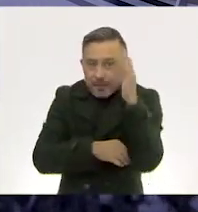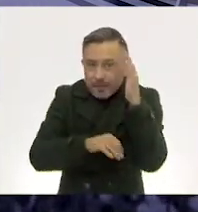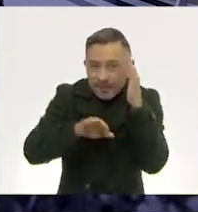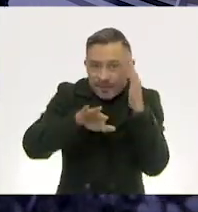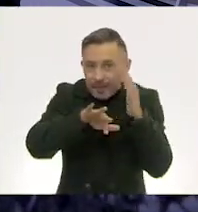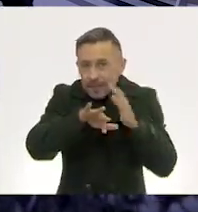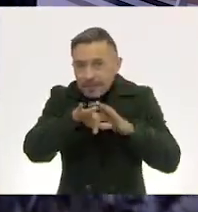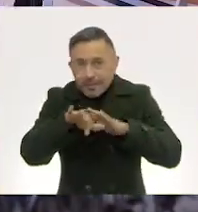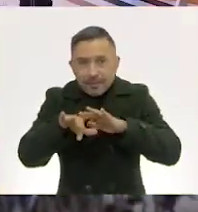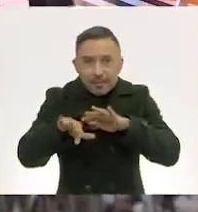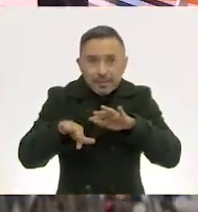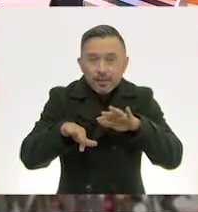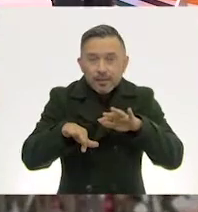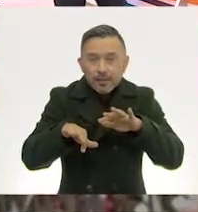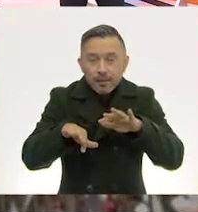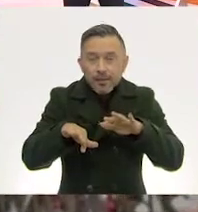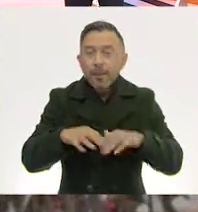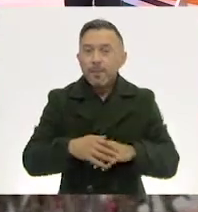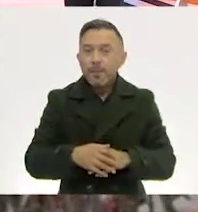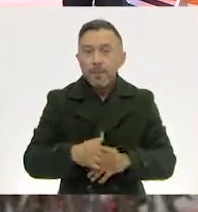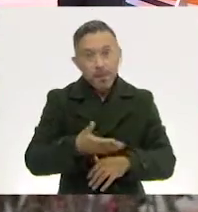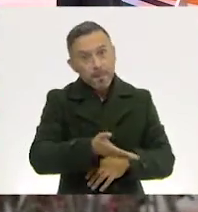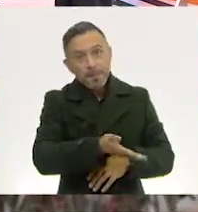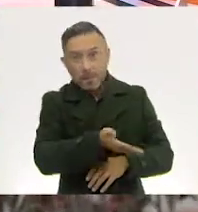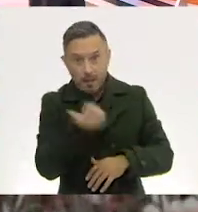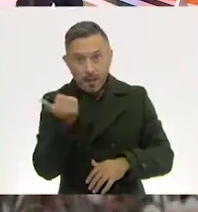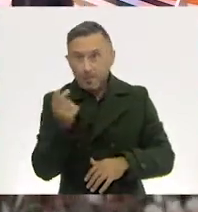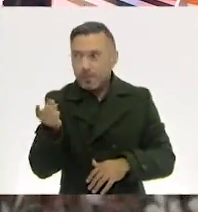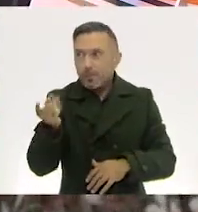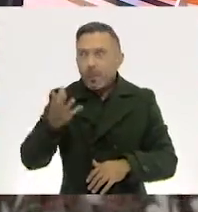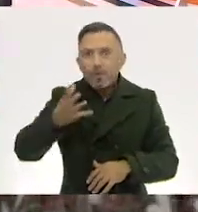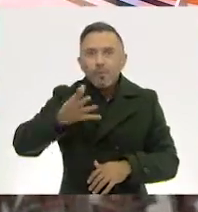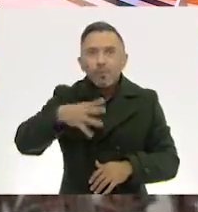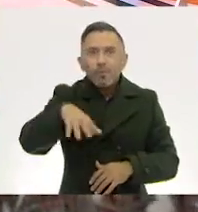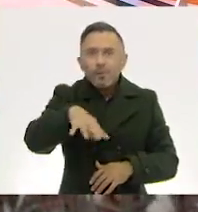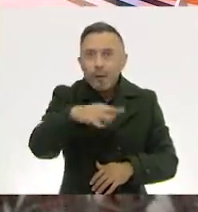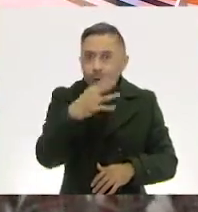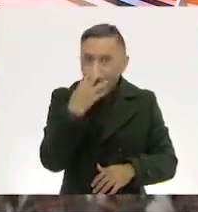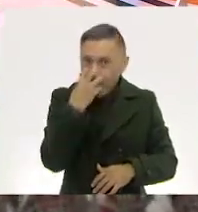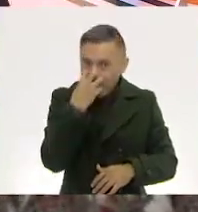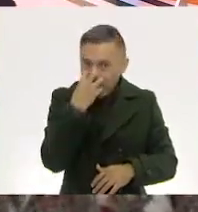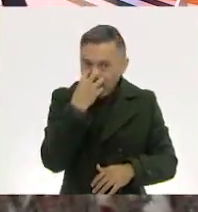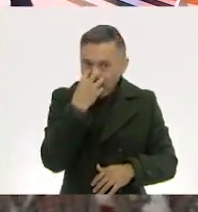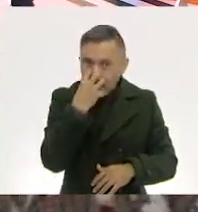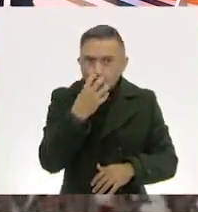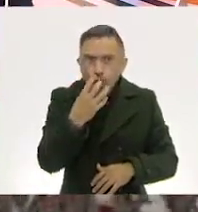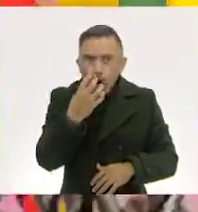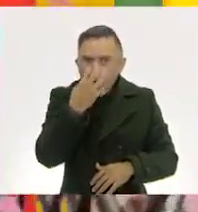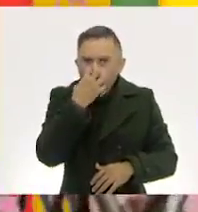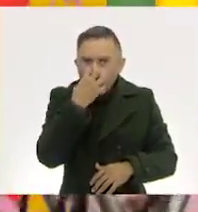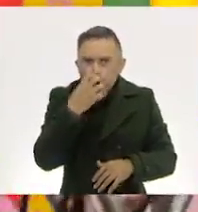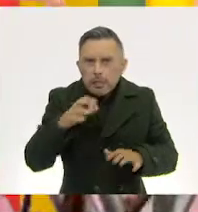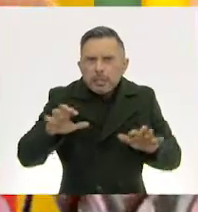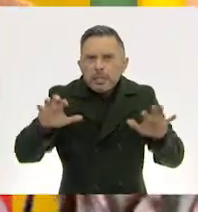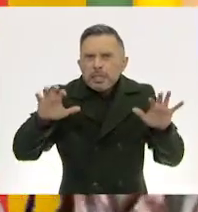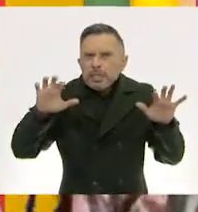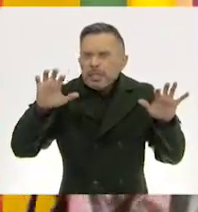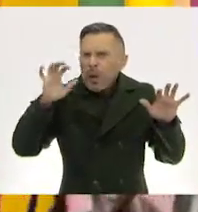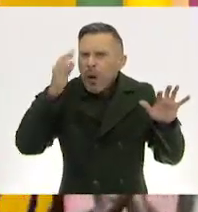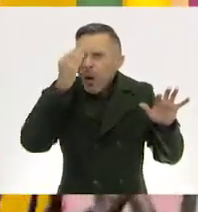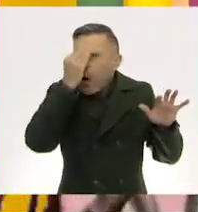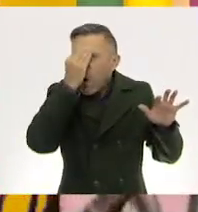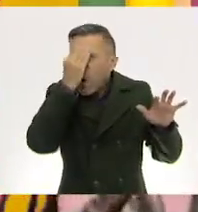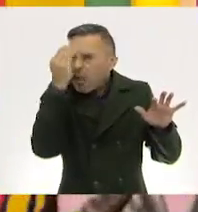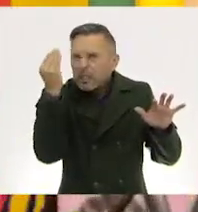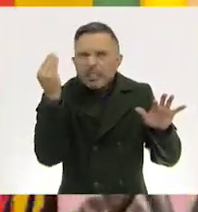Vamos a cazar un oso Un oso terrible y